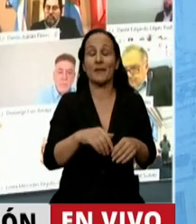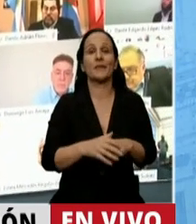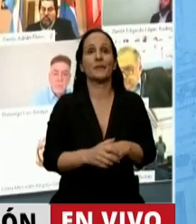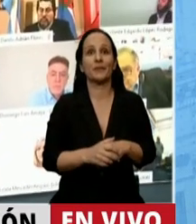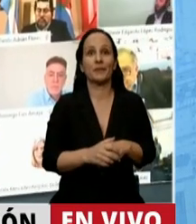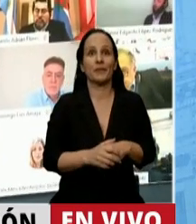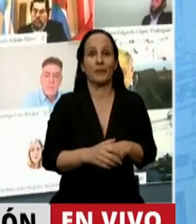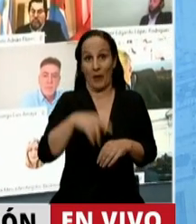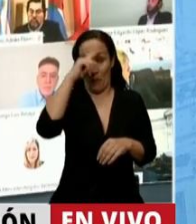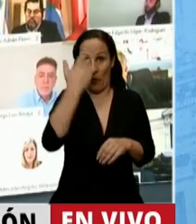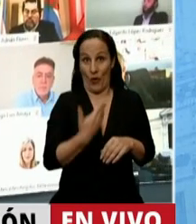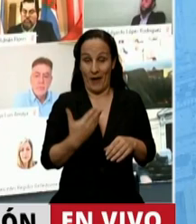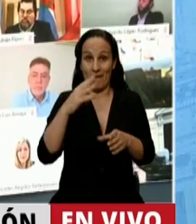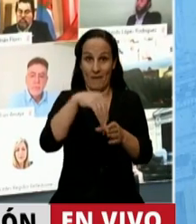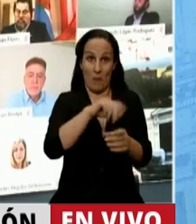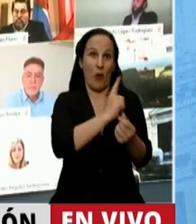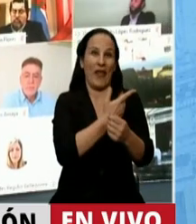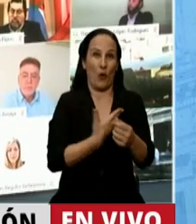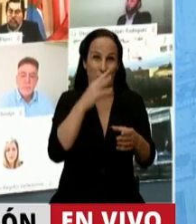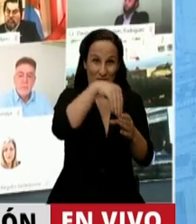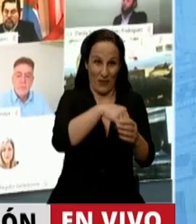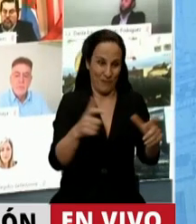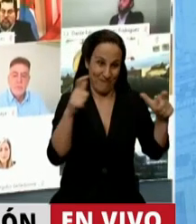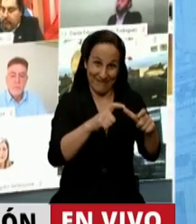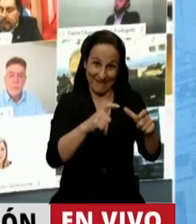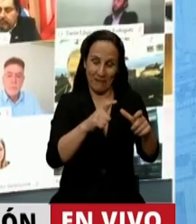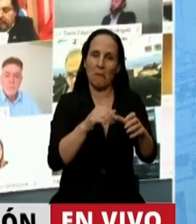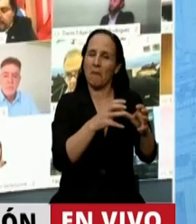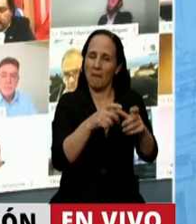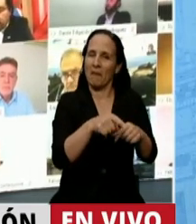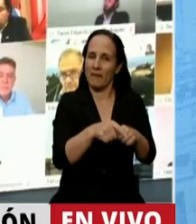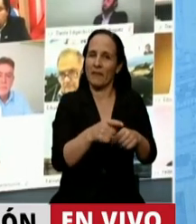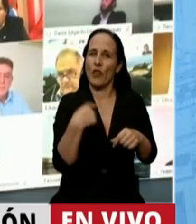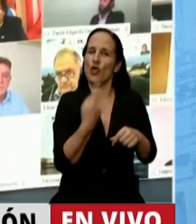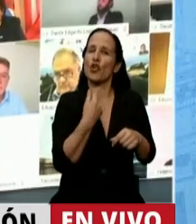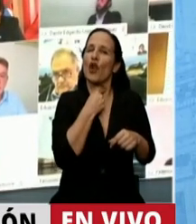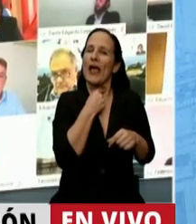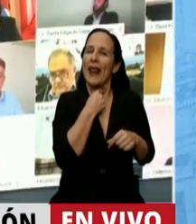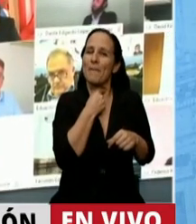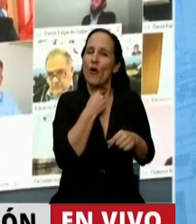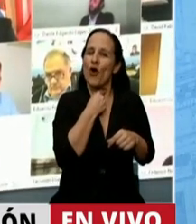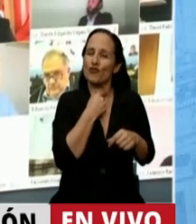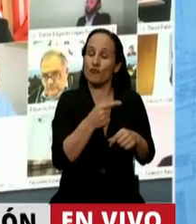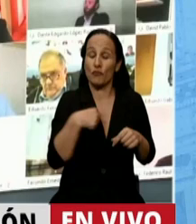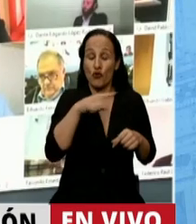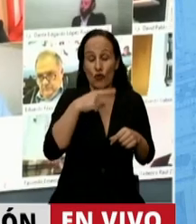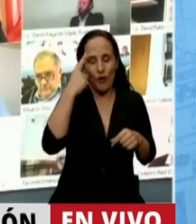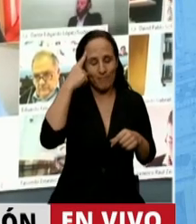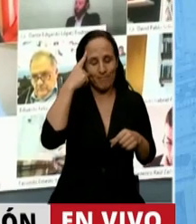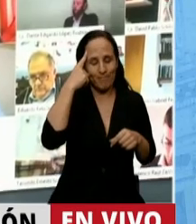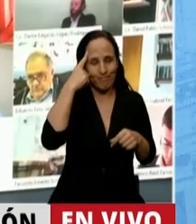Nacional, integrada por el Poder Ejecutivo. En esa línea nosotros queremos y creemos